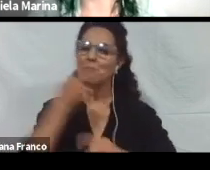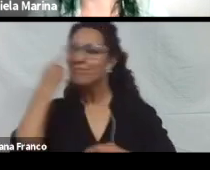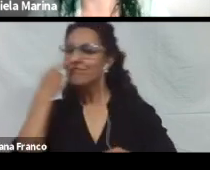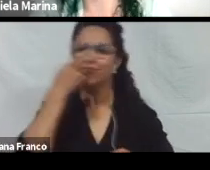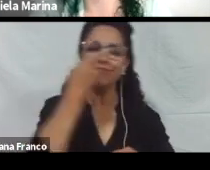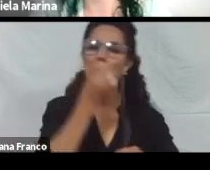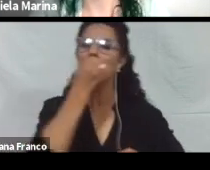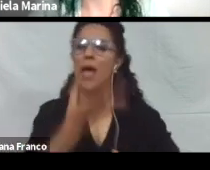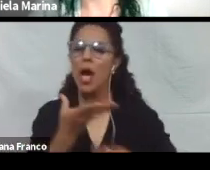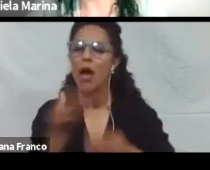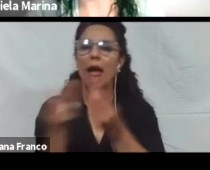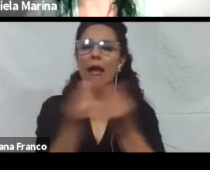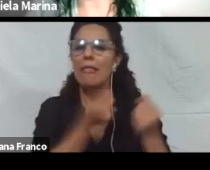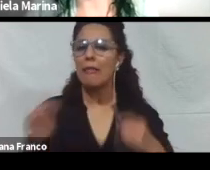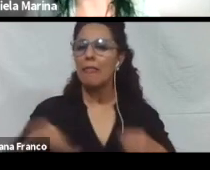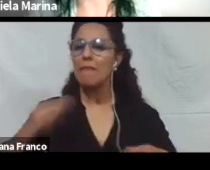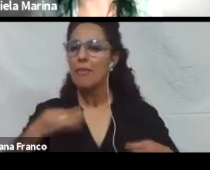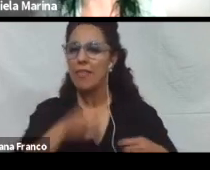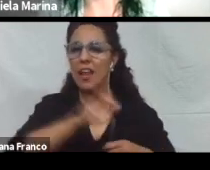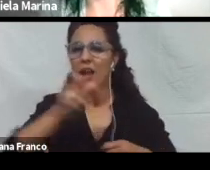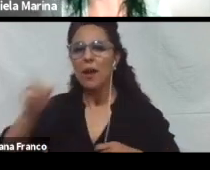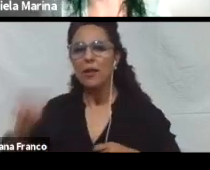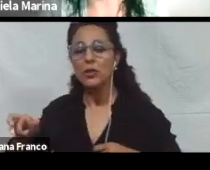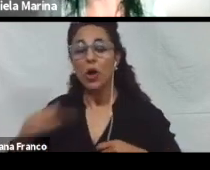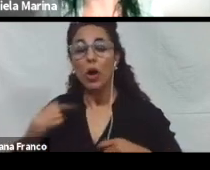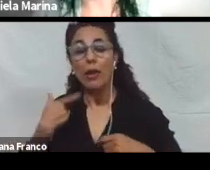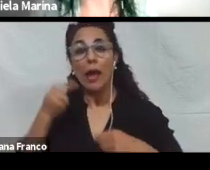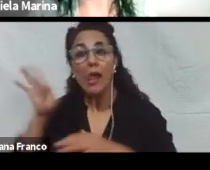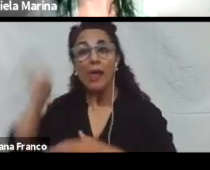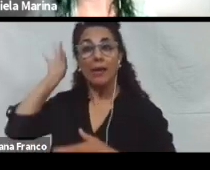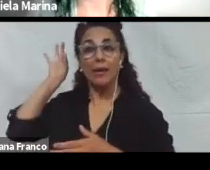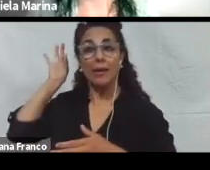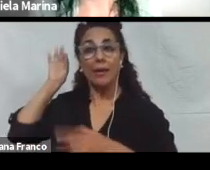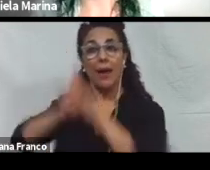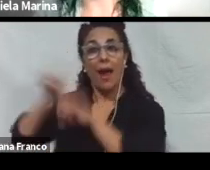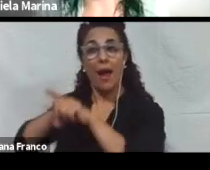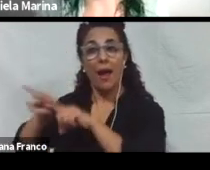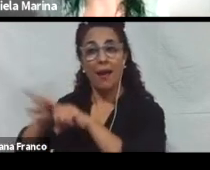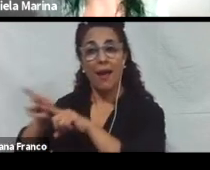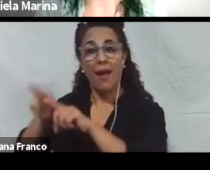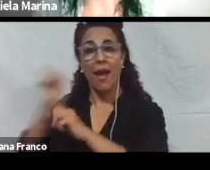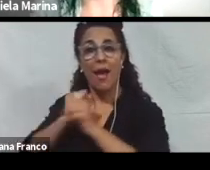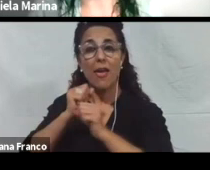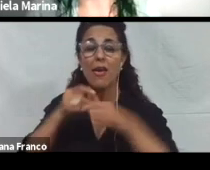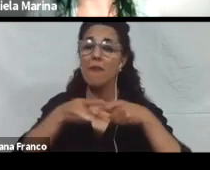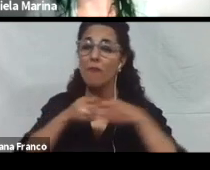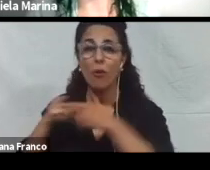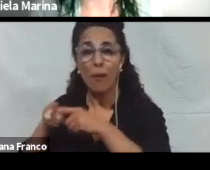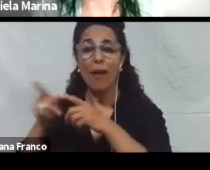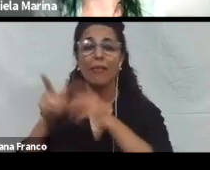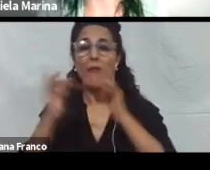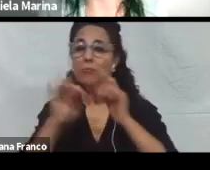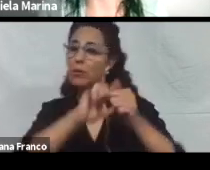de vida de las personas. Así que inicié mi carrera como docente de informática. Luego me especialicé en el desarrollo de